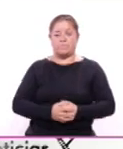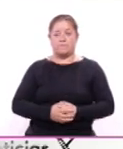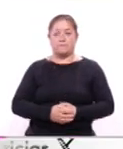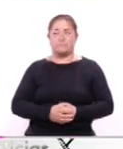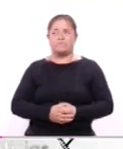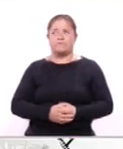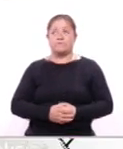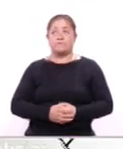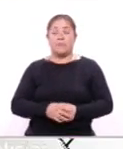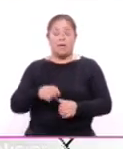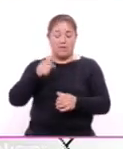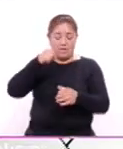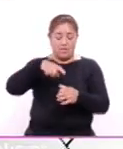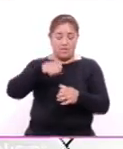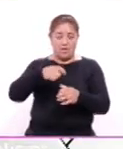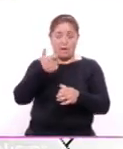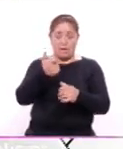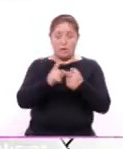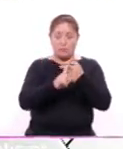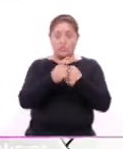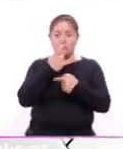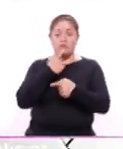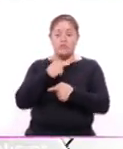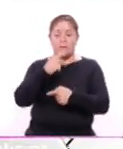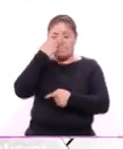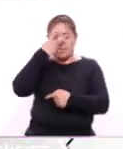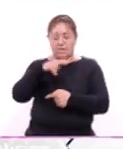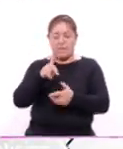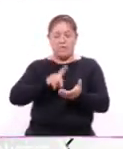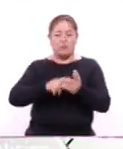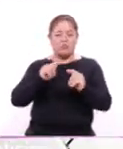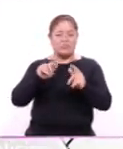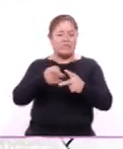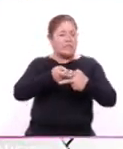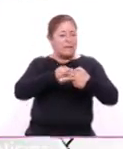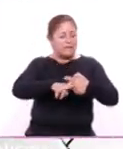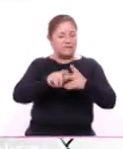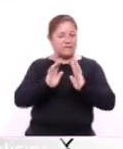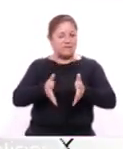Arranca la colecta anual 2024 de la Cruz Roja Mexicana en Tlaxcala.